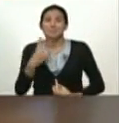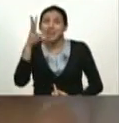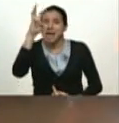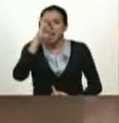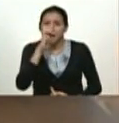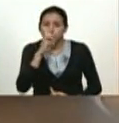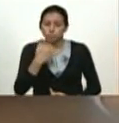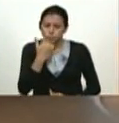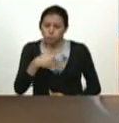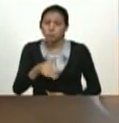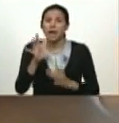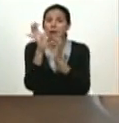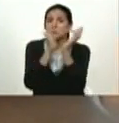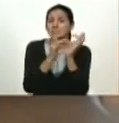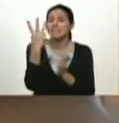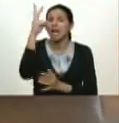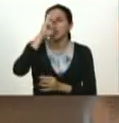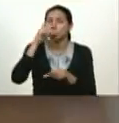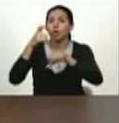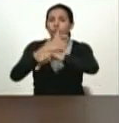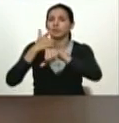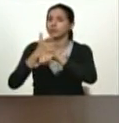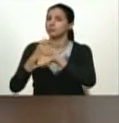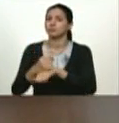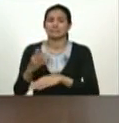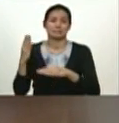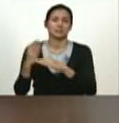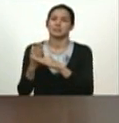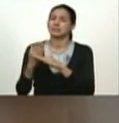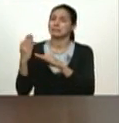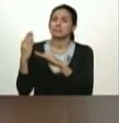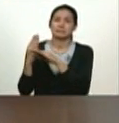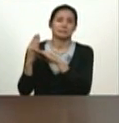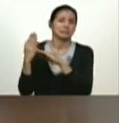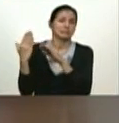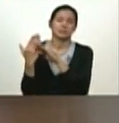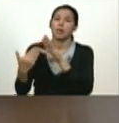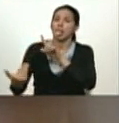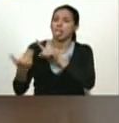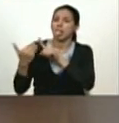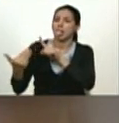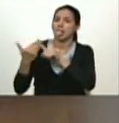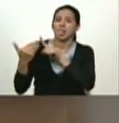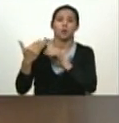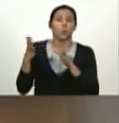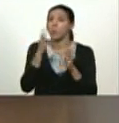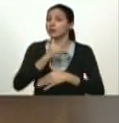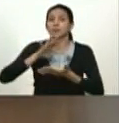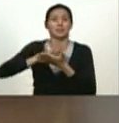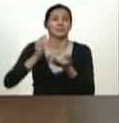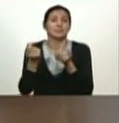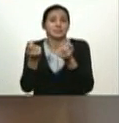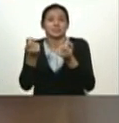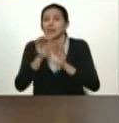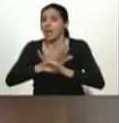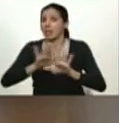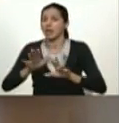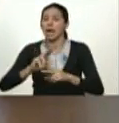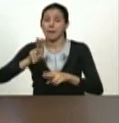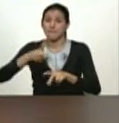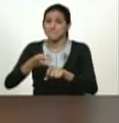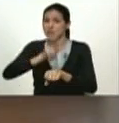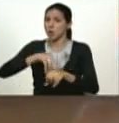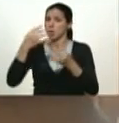voy a cumplir ahora en abril no me han dejado un día de tranquilidad y ahora ha empezado peor el